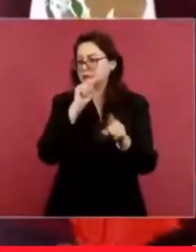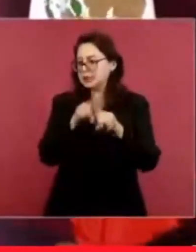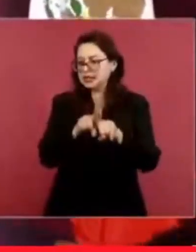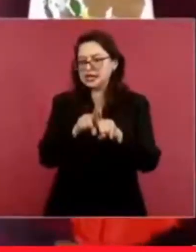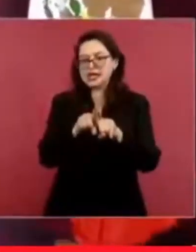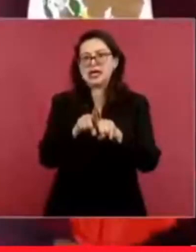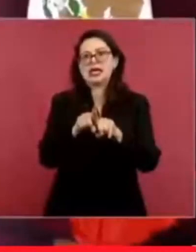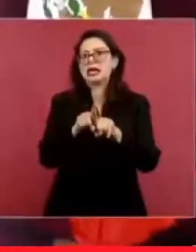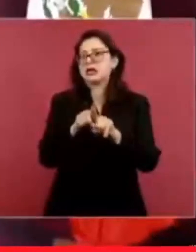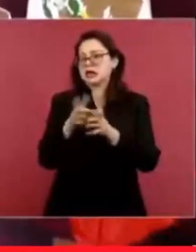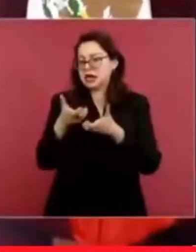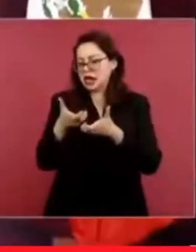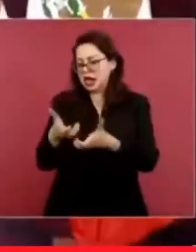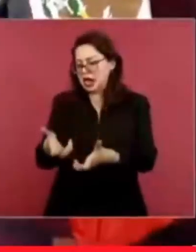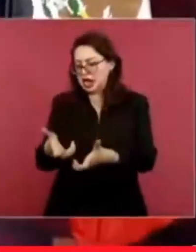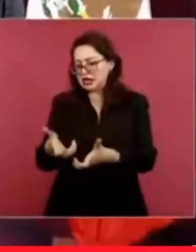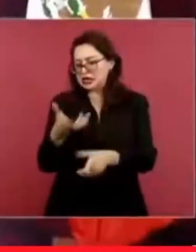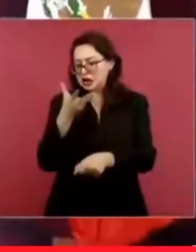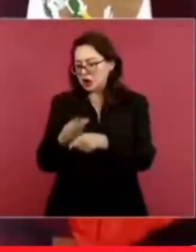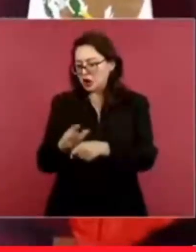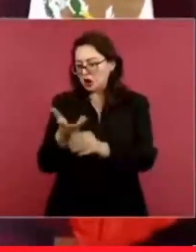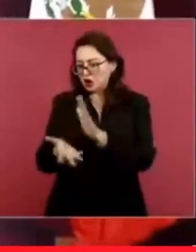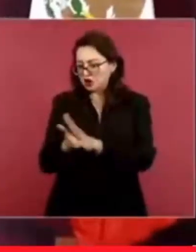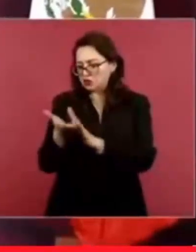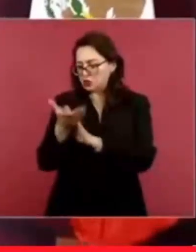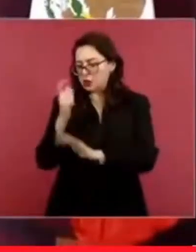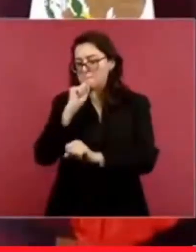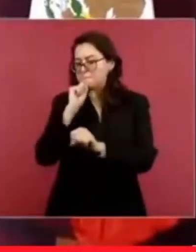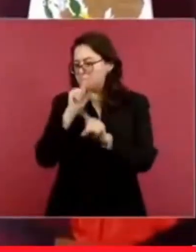o con la concesión de una carretera